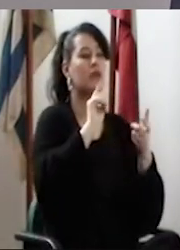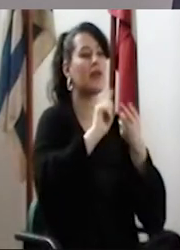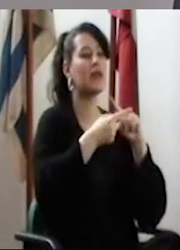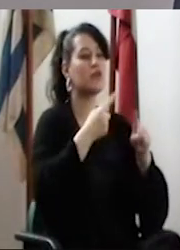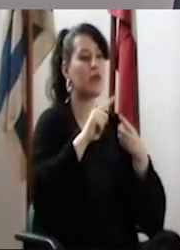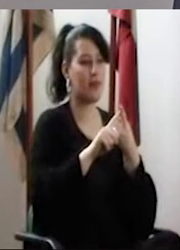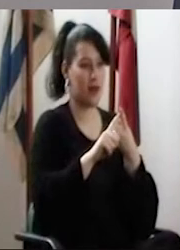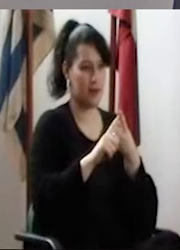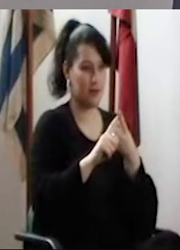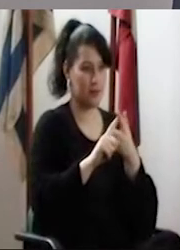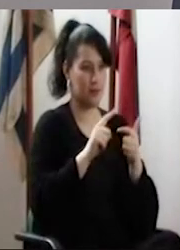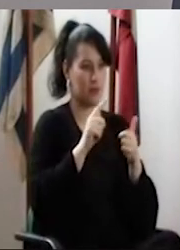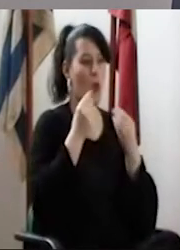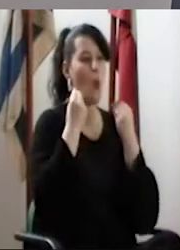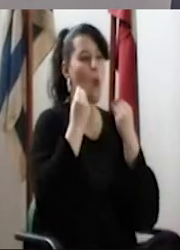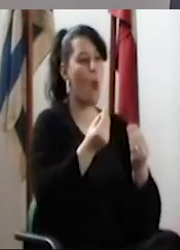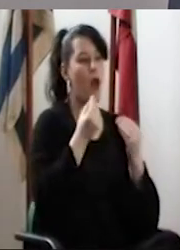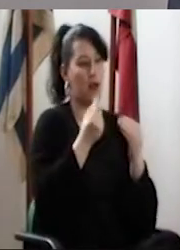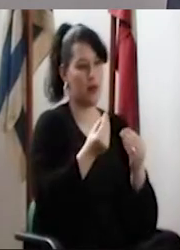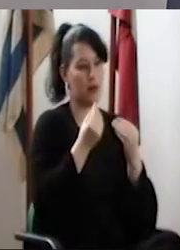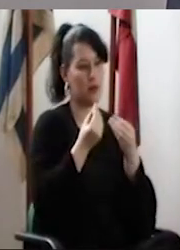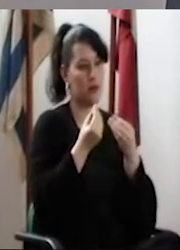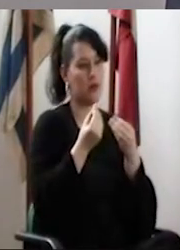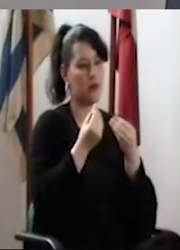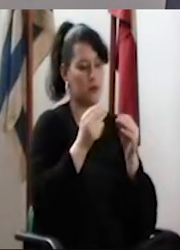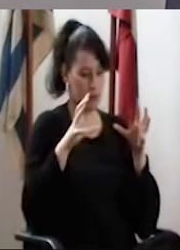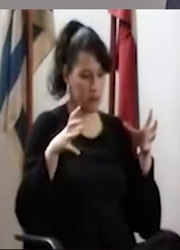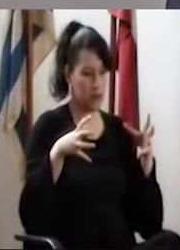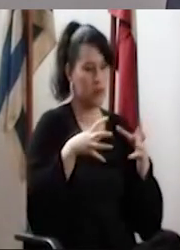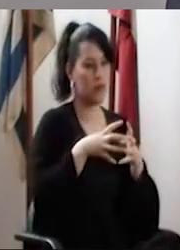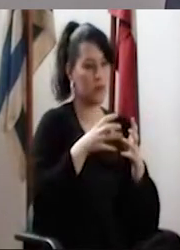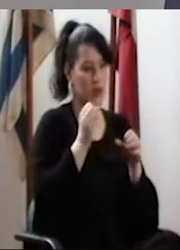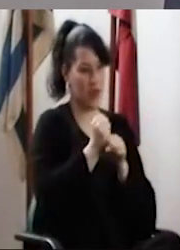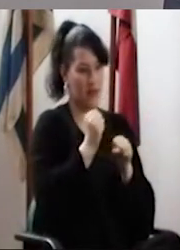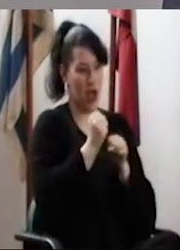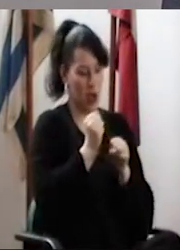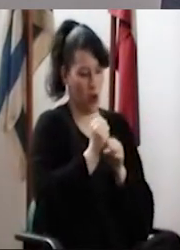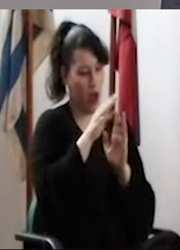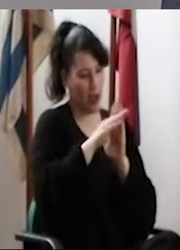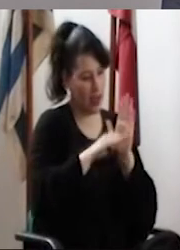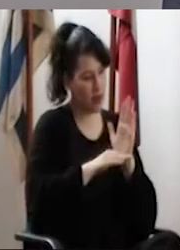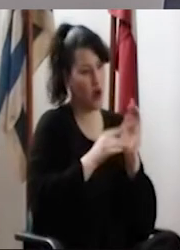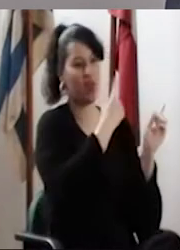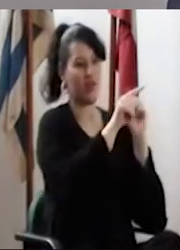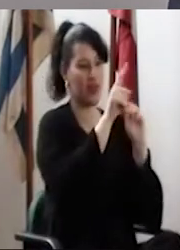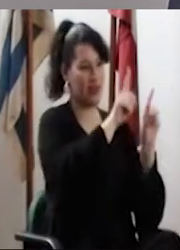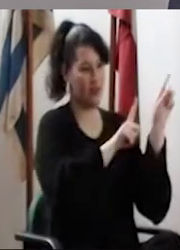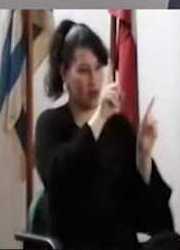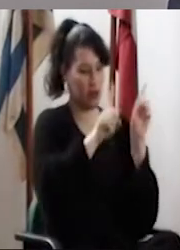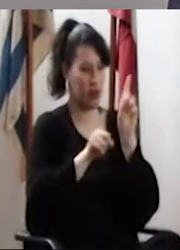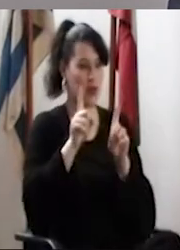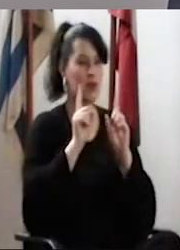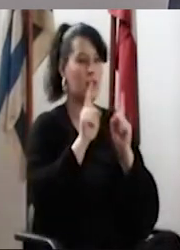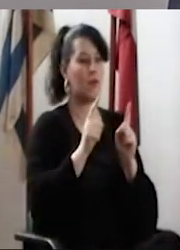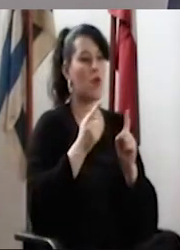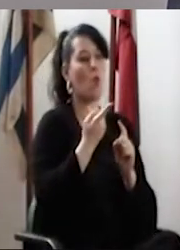la información vinculada a cuáles son las unidades académicas de los distintos servicios